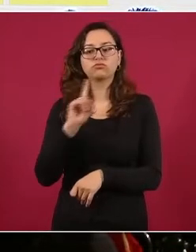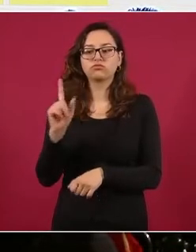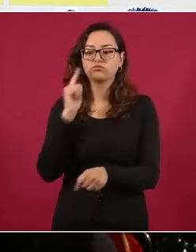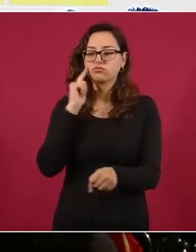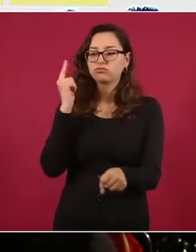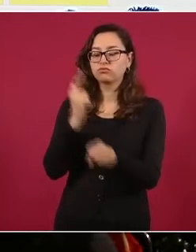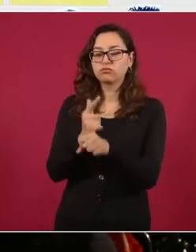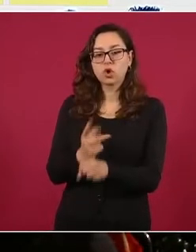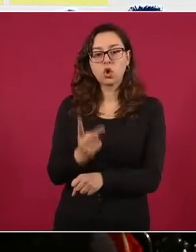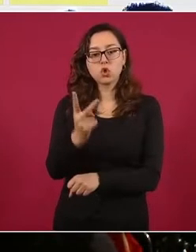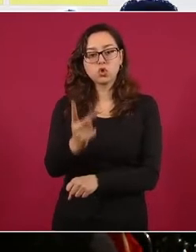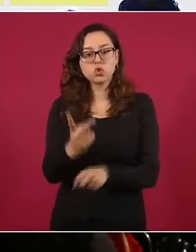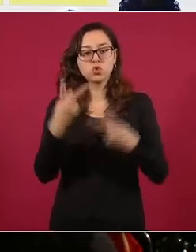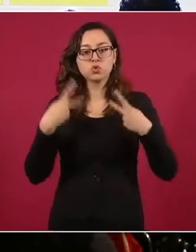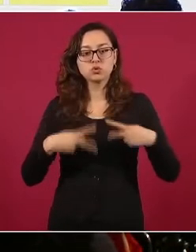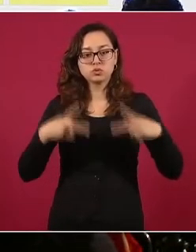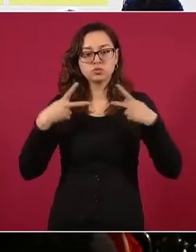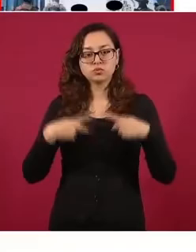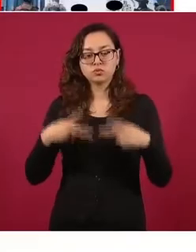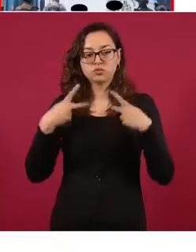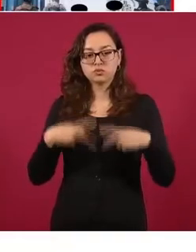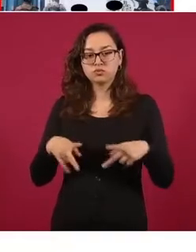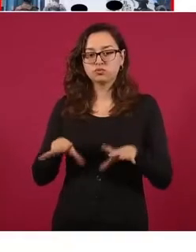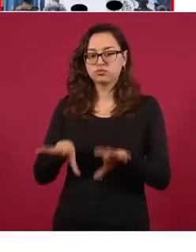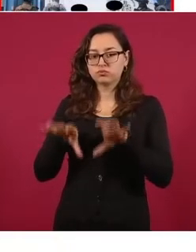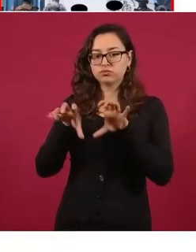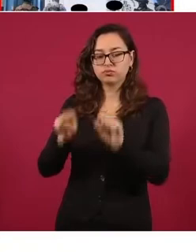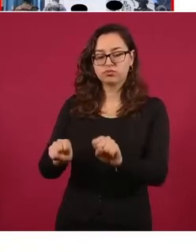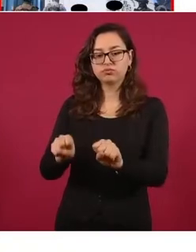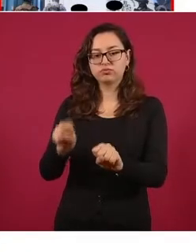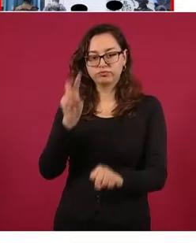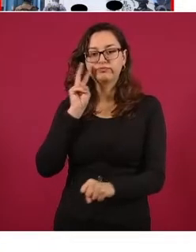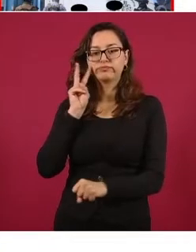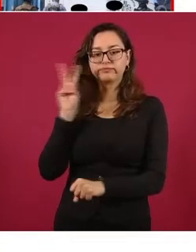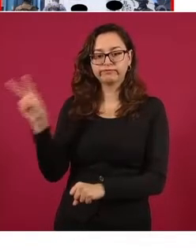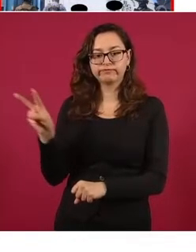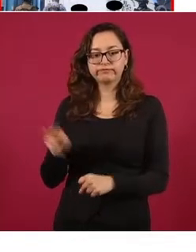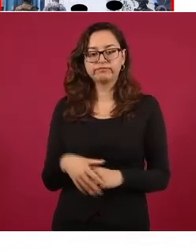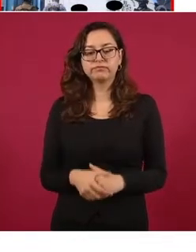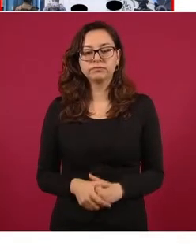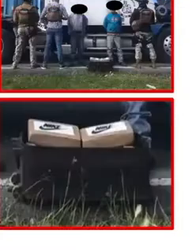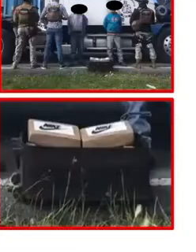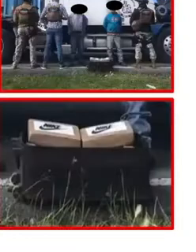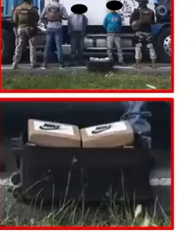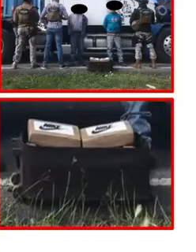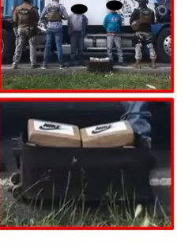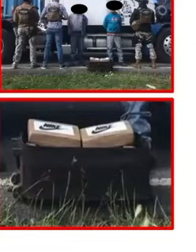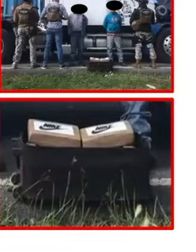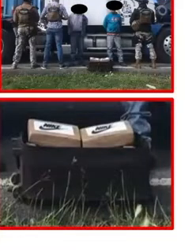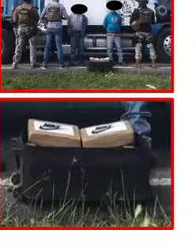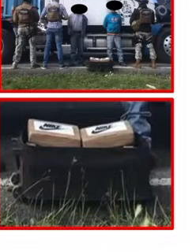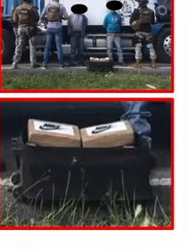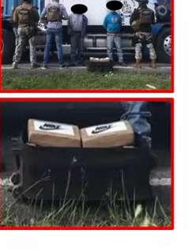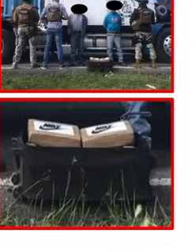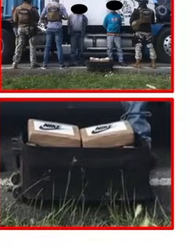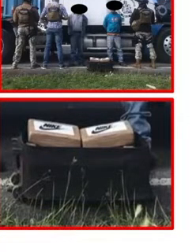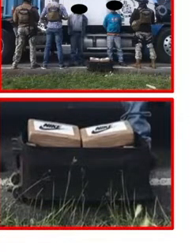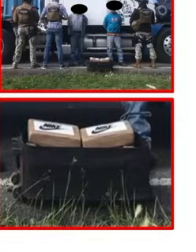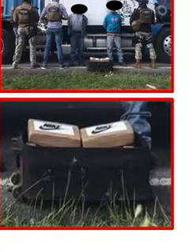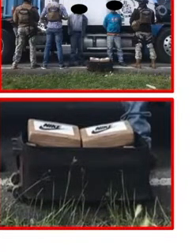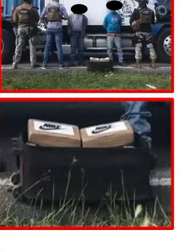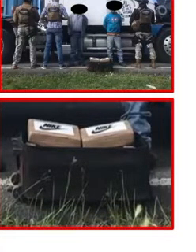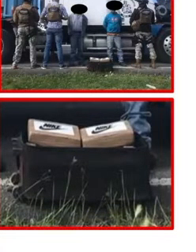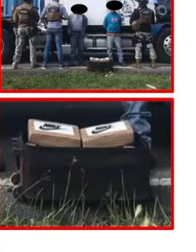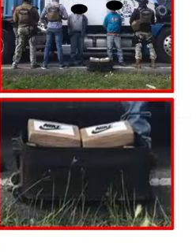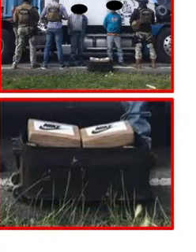sujetos con una maleta con diferentes paquetes confeccionados con cinta canela. Al identificarse esta